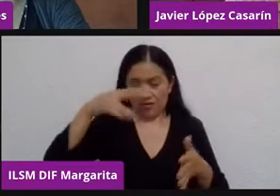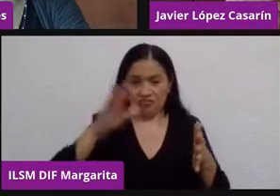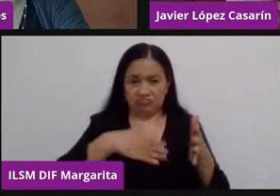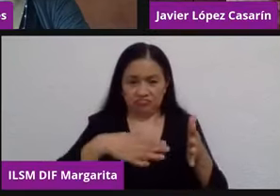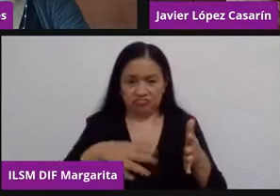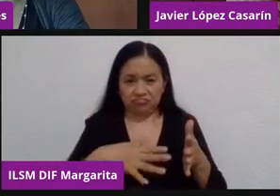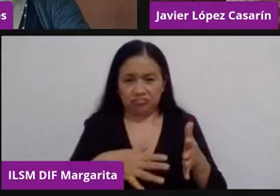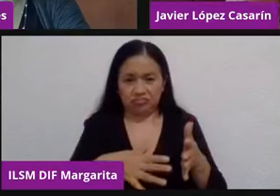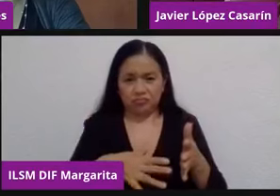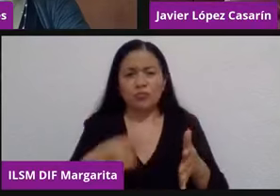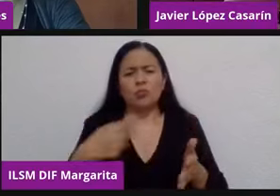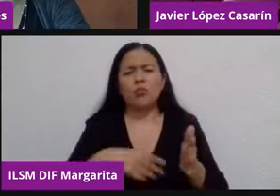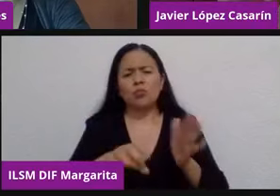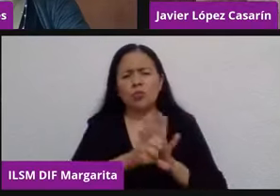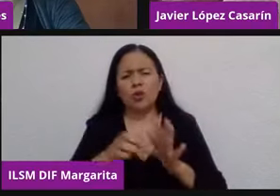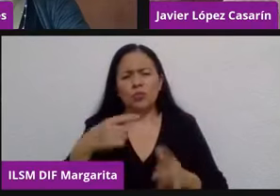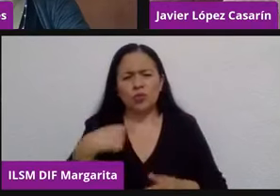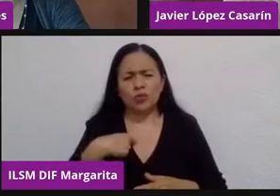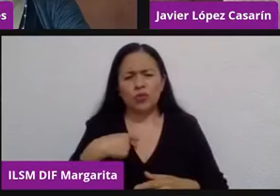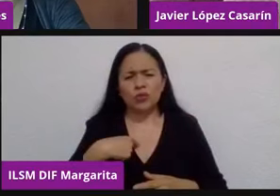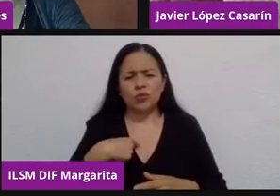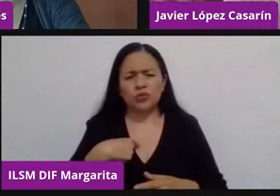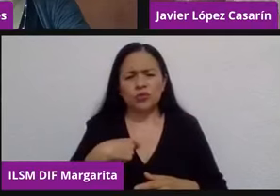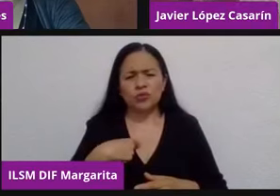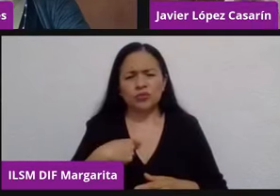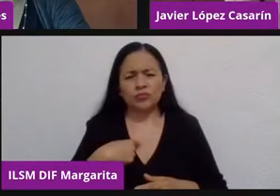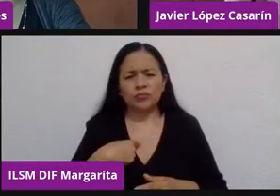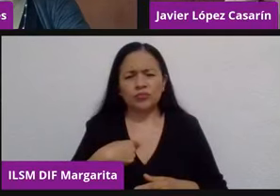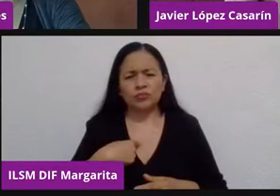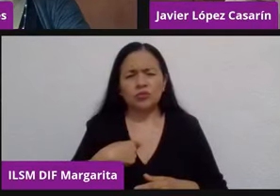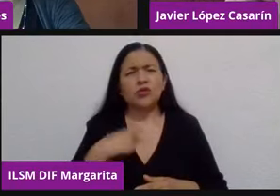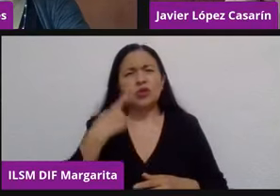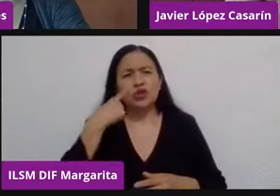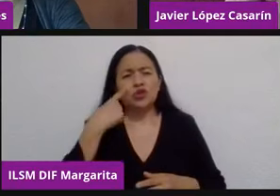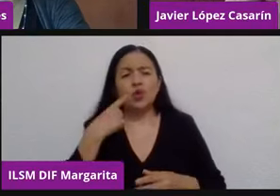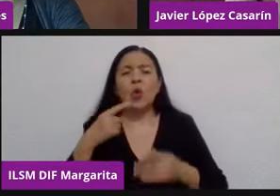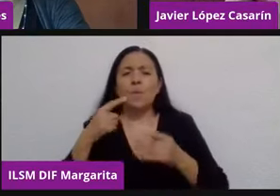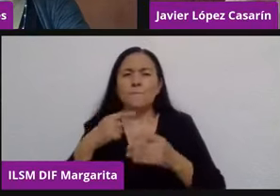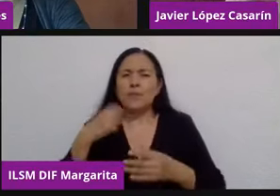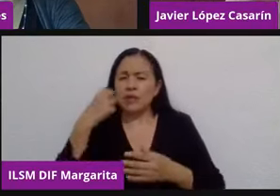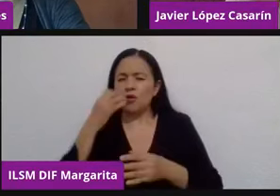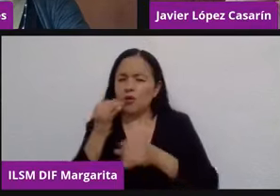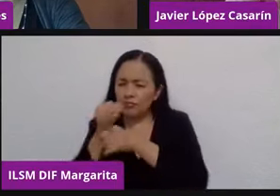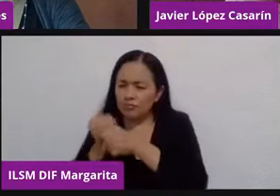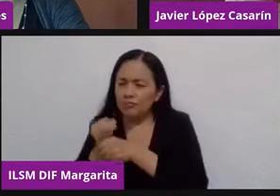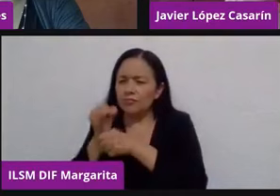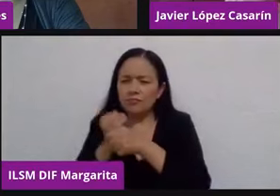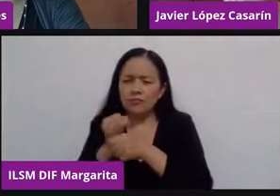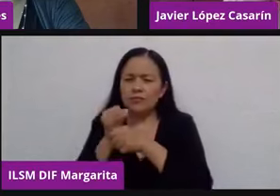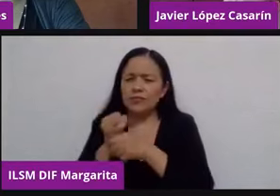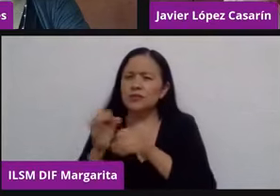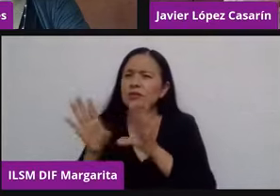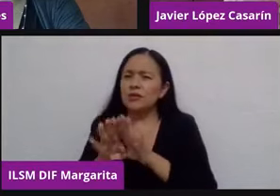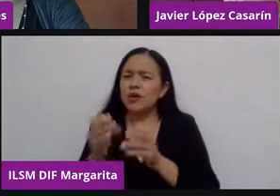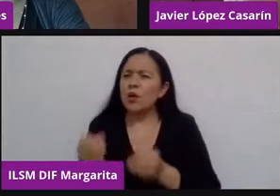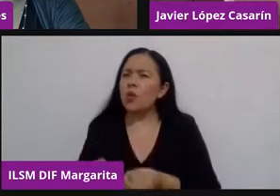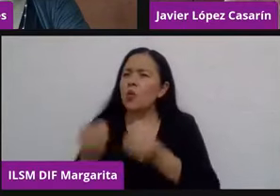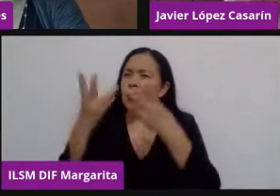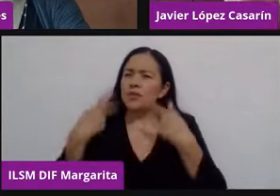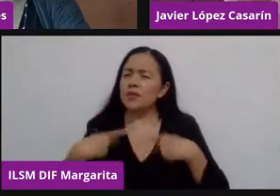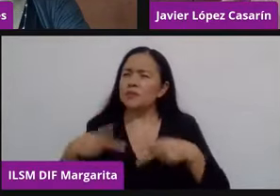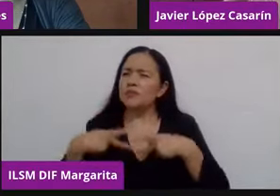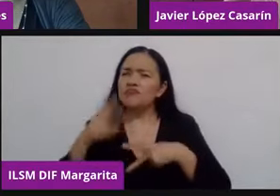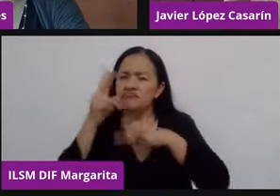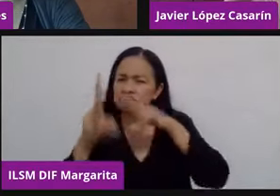rastrear sobre cuántas visitantes recibía el país o si pudiéramos encontrar algunas matrices o indicadores